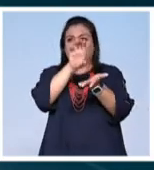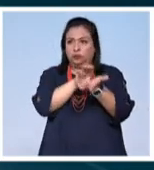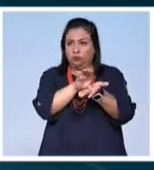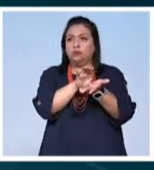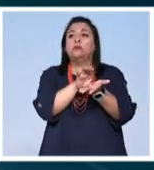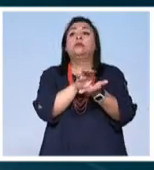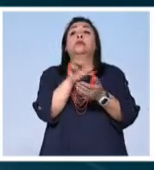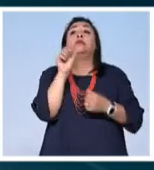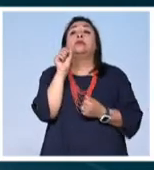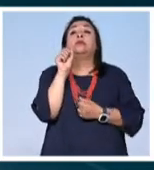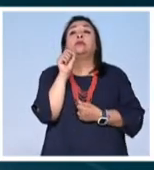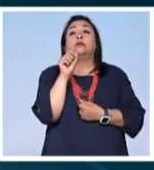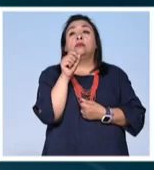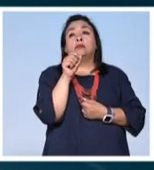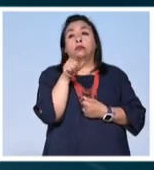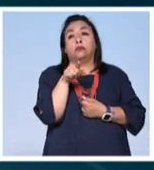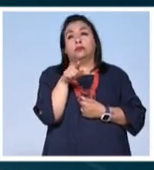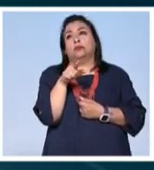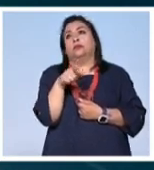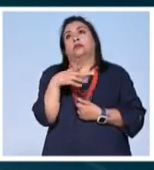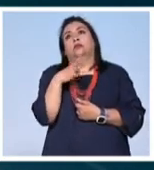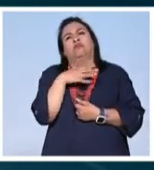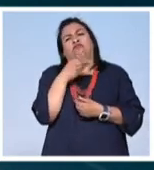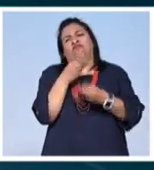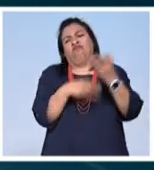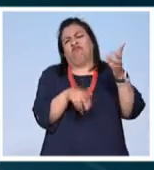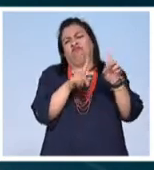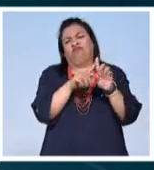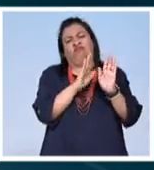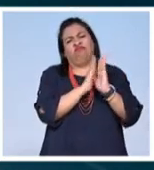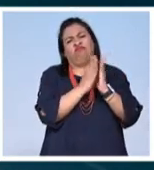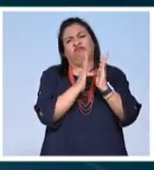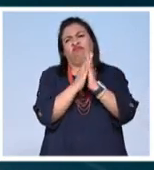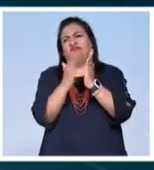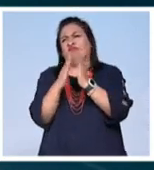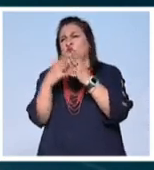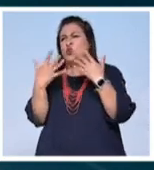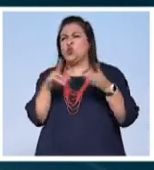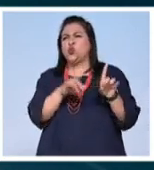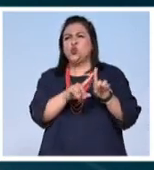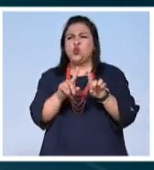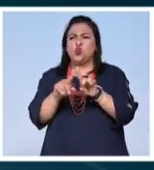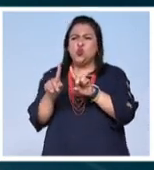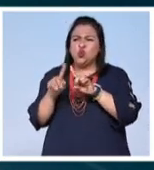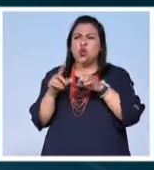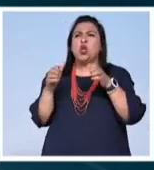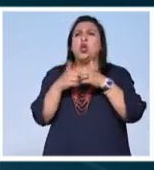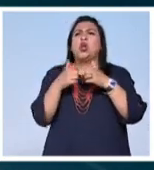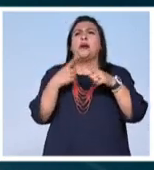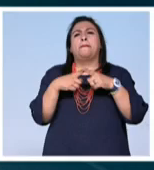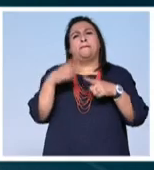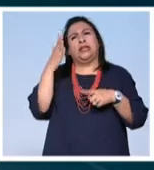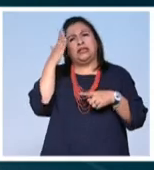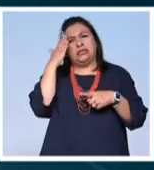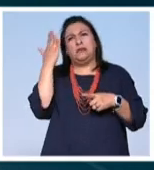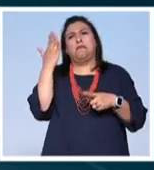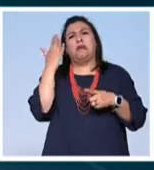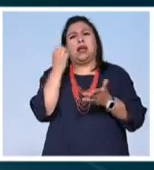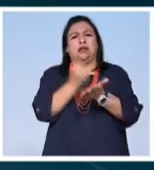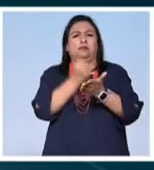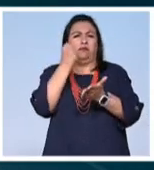y también la gran oferta bibliográfica, la gran oferta de libros con las principales sellos editoriales,